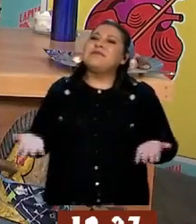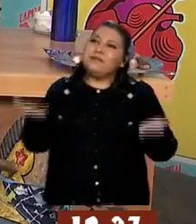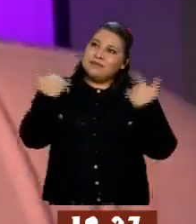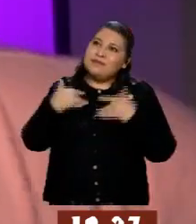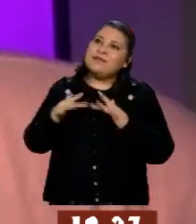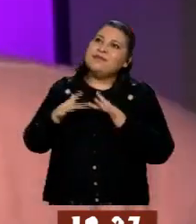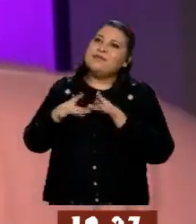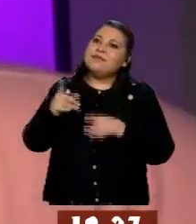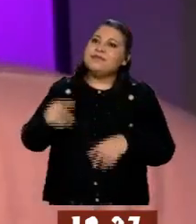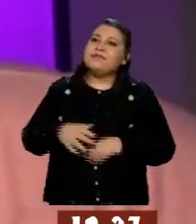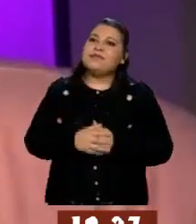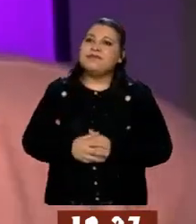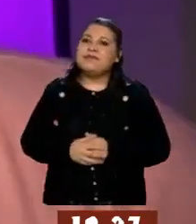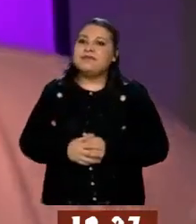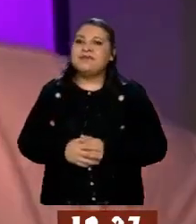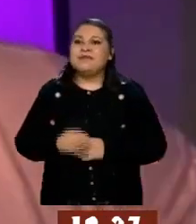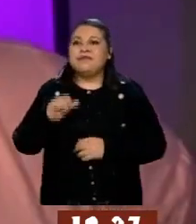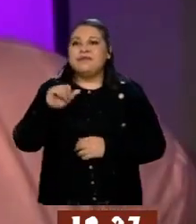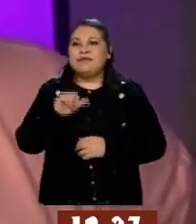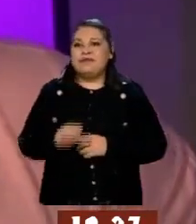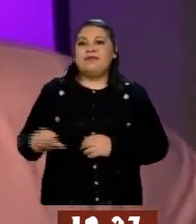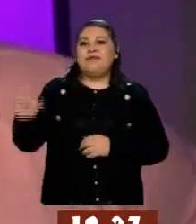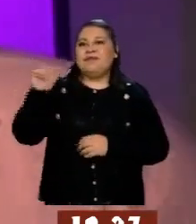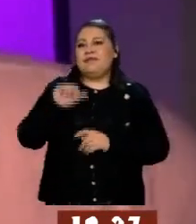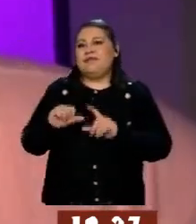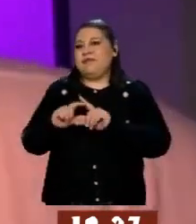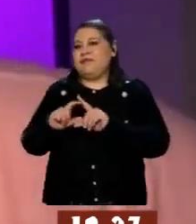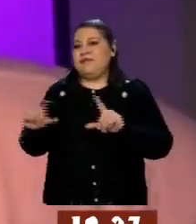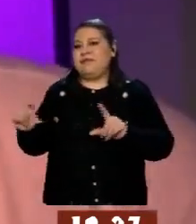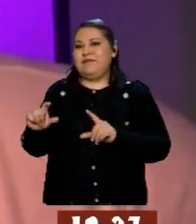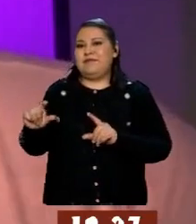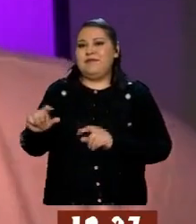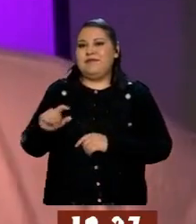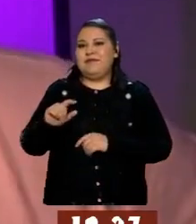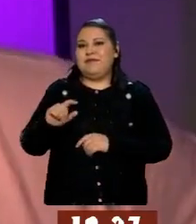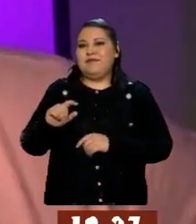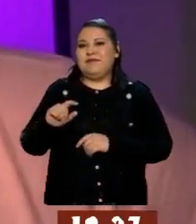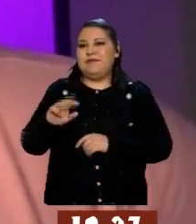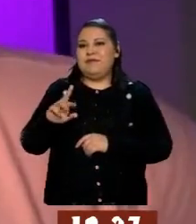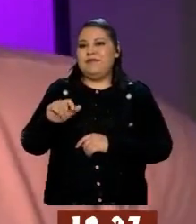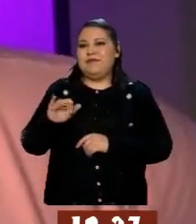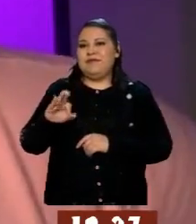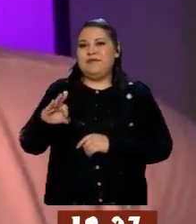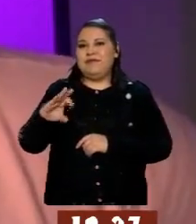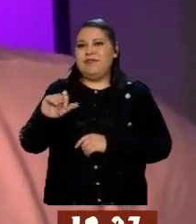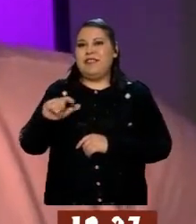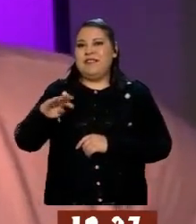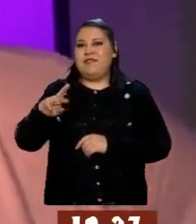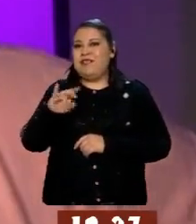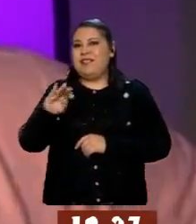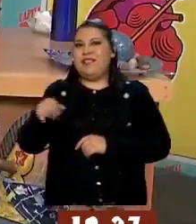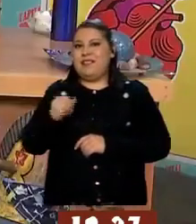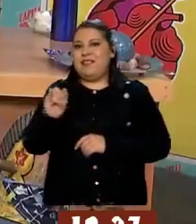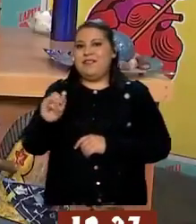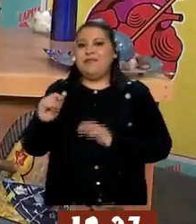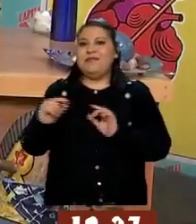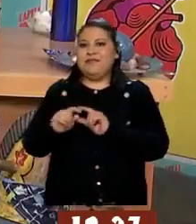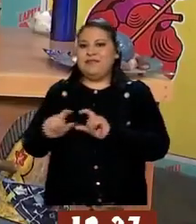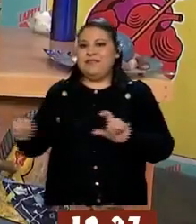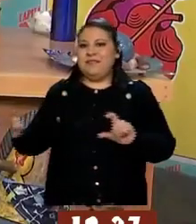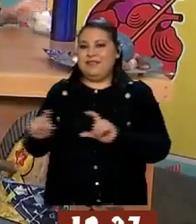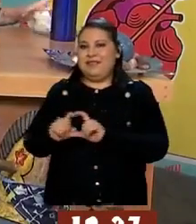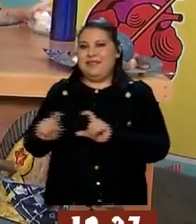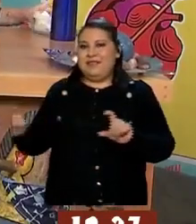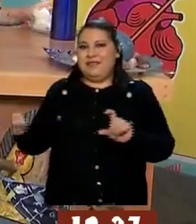compañero. Arroba soy Rafa Carvajal en todos lados. Arroba soy Rafa Carvajal. Oye, yo quiero mencionar algo rápido.